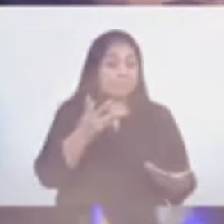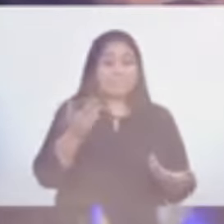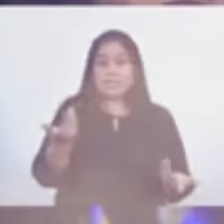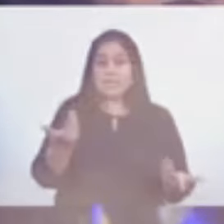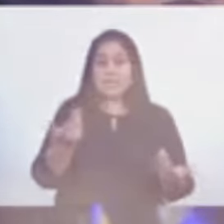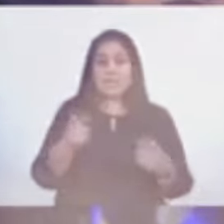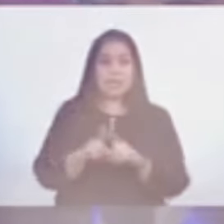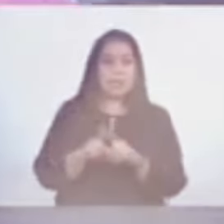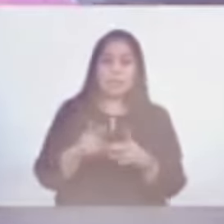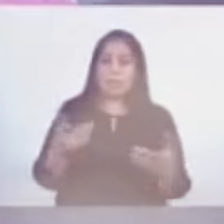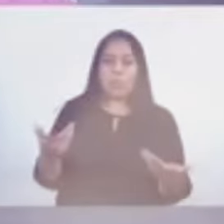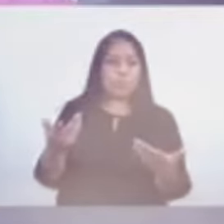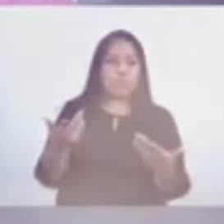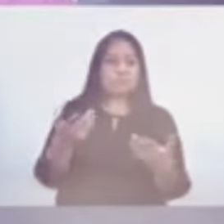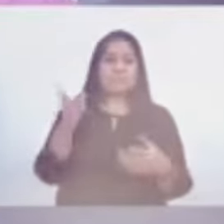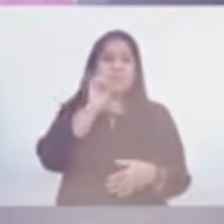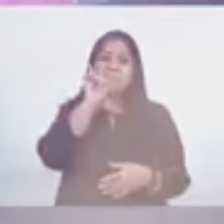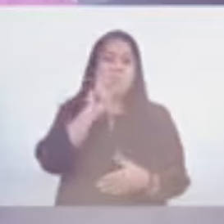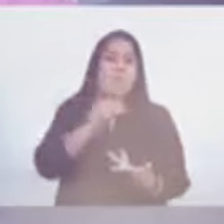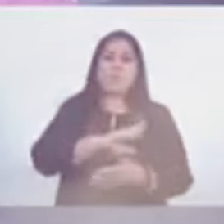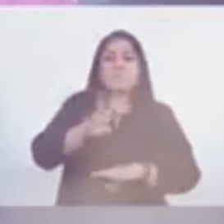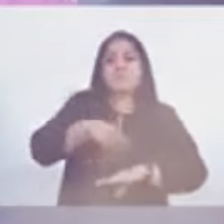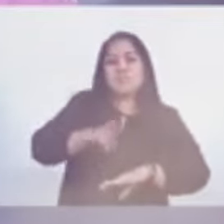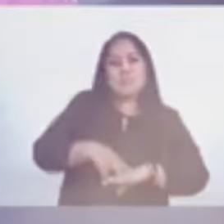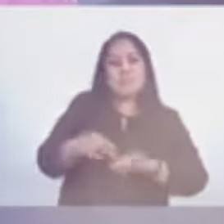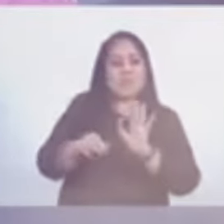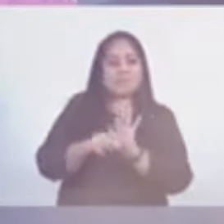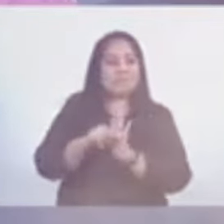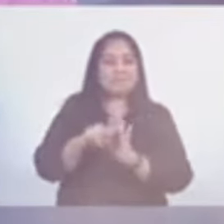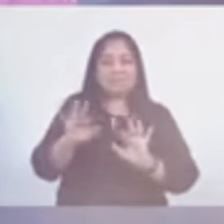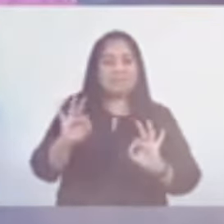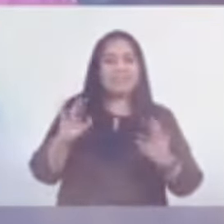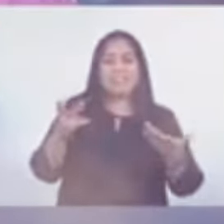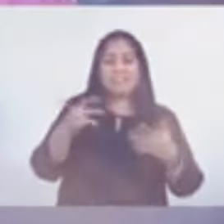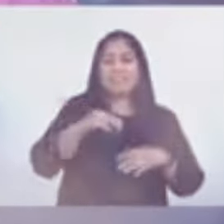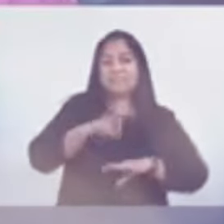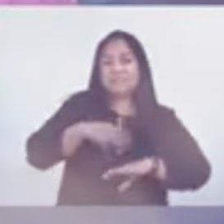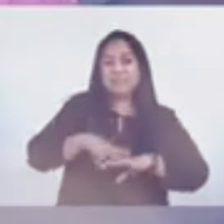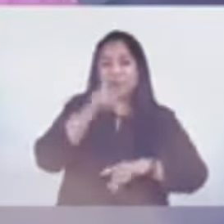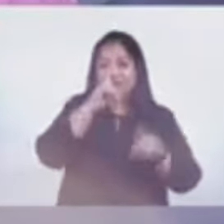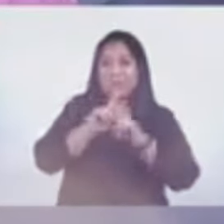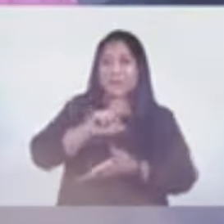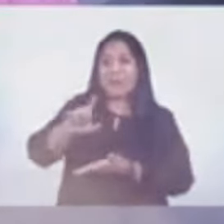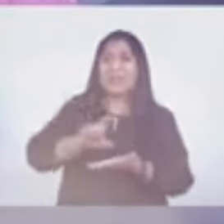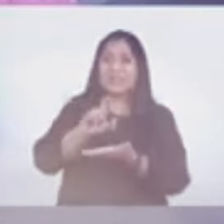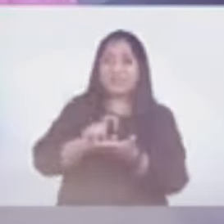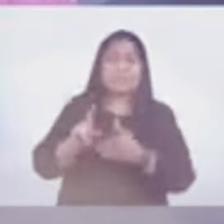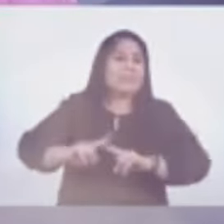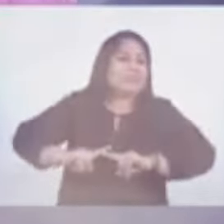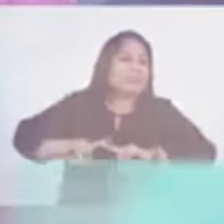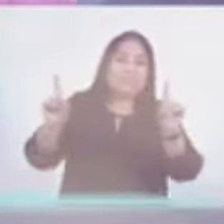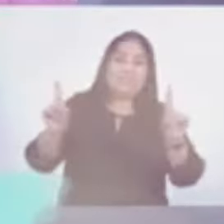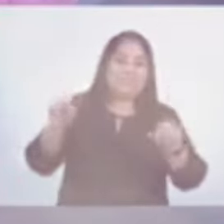que un chico de clase media tenía en la ciudad de Guatemala, una ciudad de Guatemala muy distinta